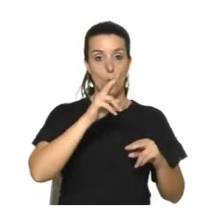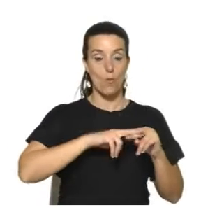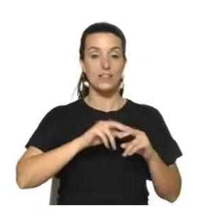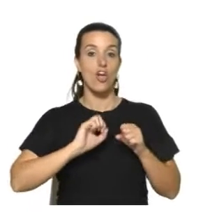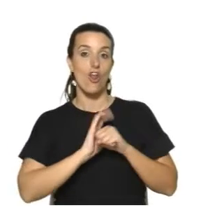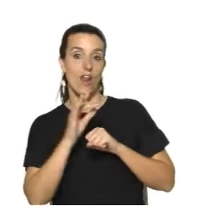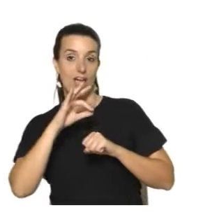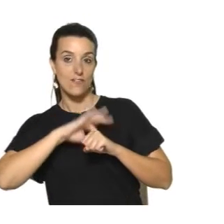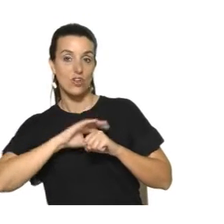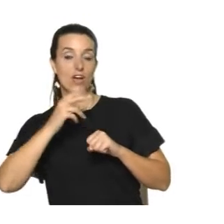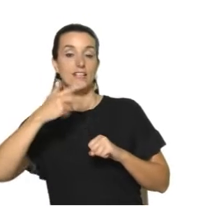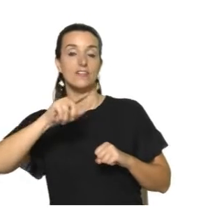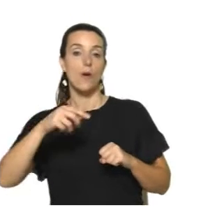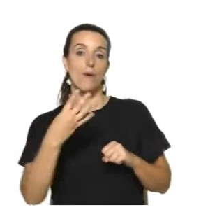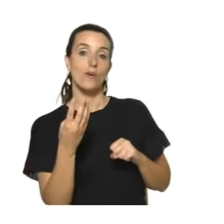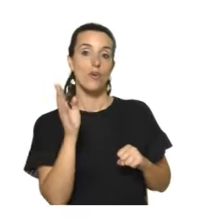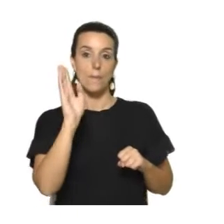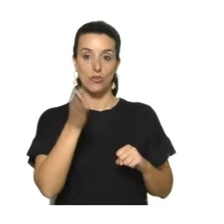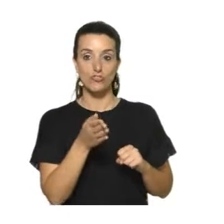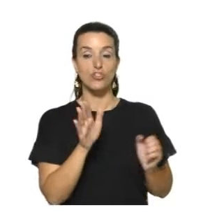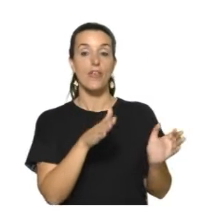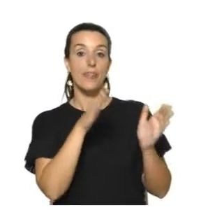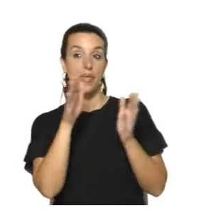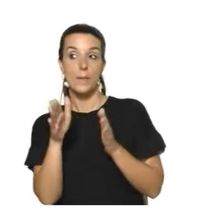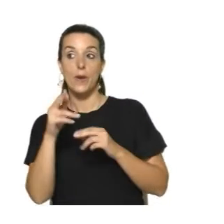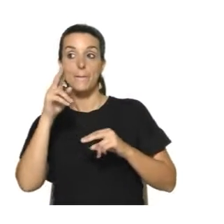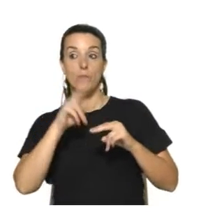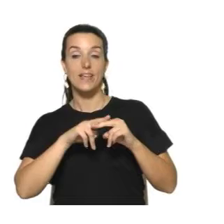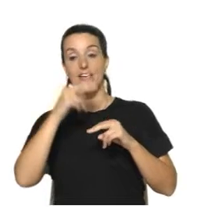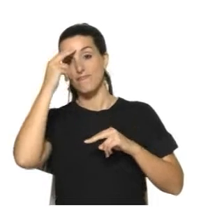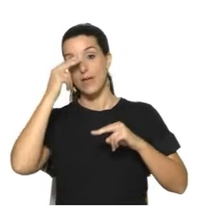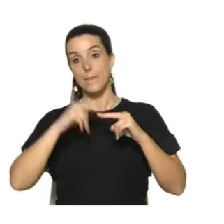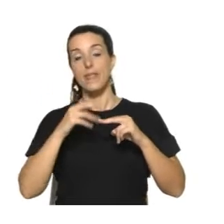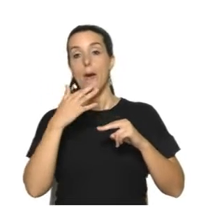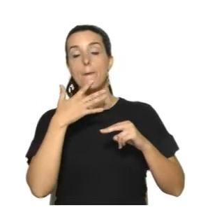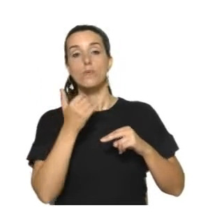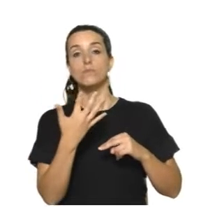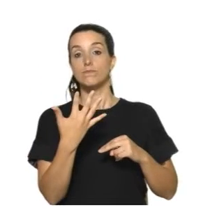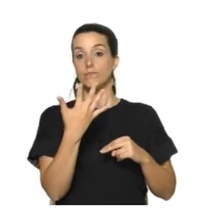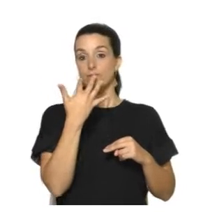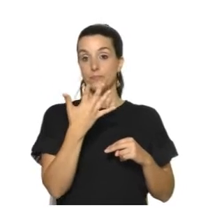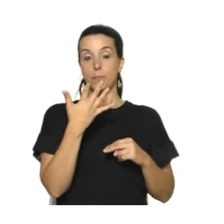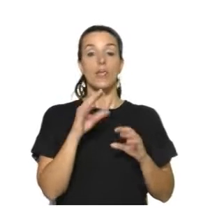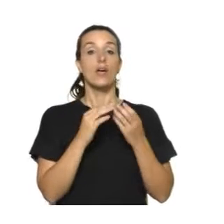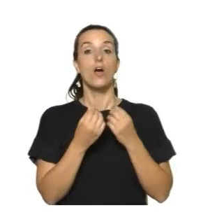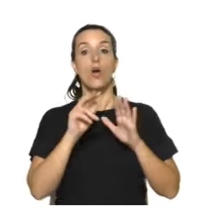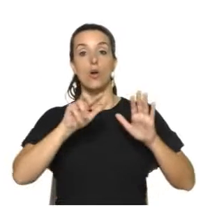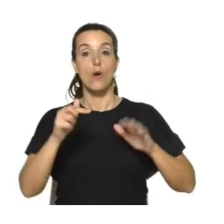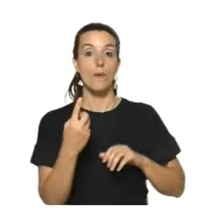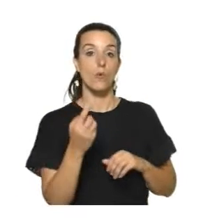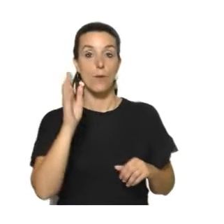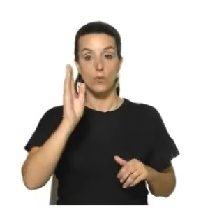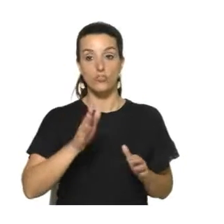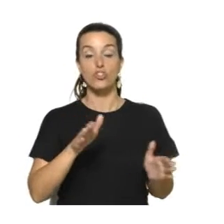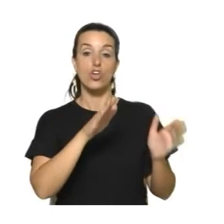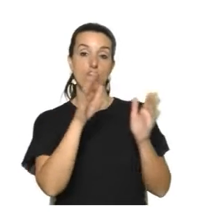-19 el 13,4%, desplazando a las defunciones por enfermedades del sistema respiratorio con el 8,1%